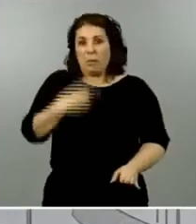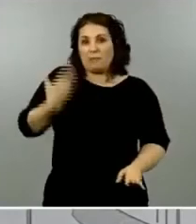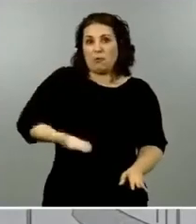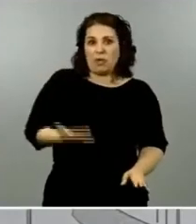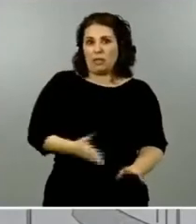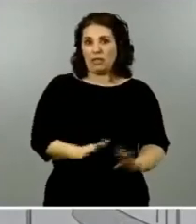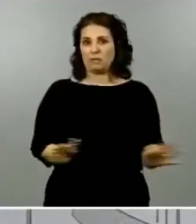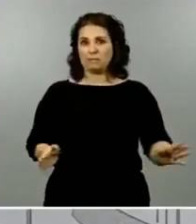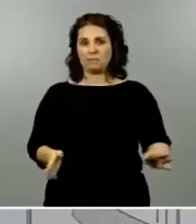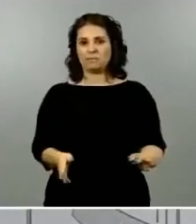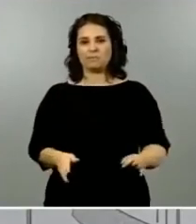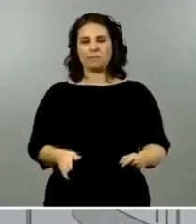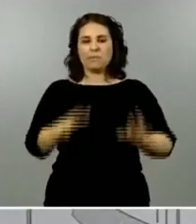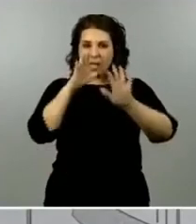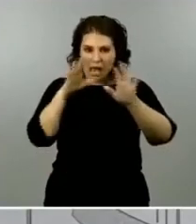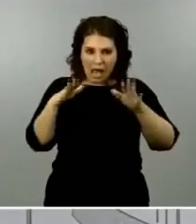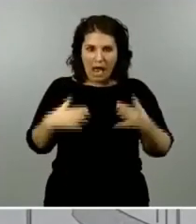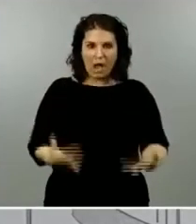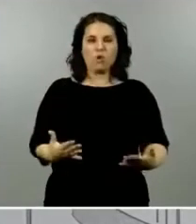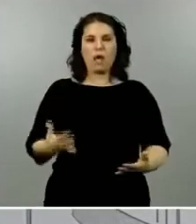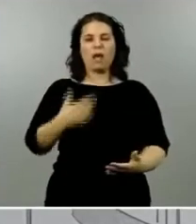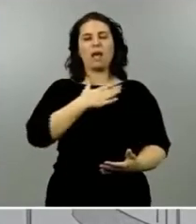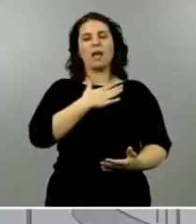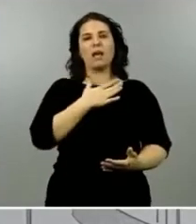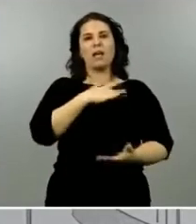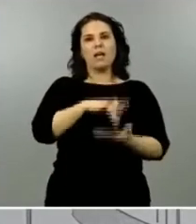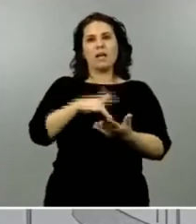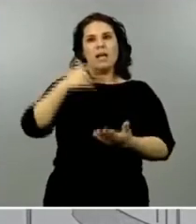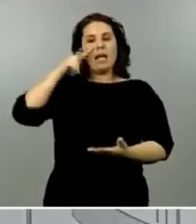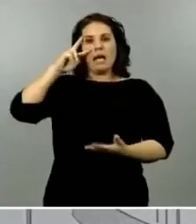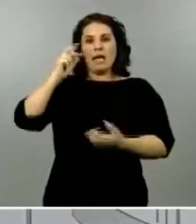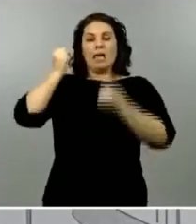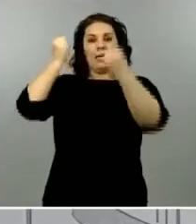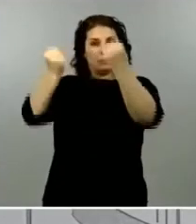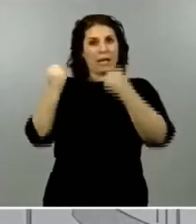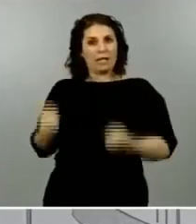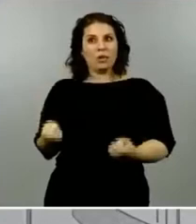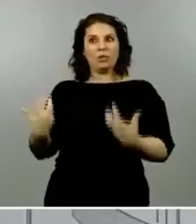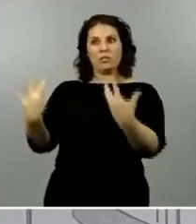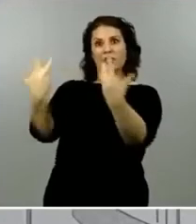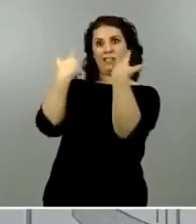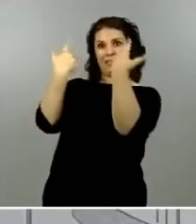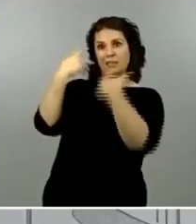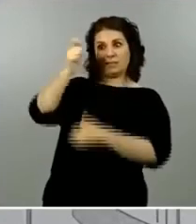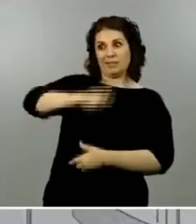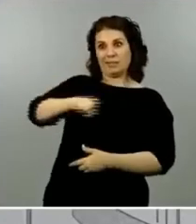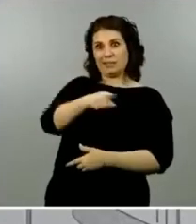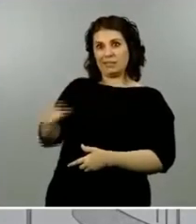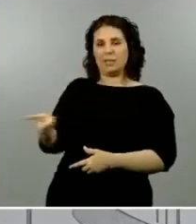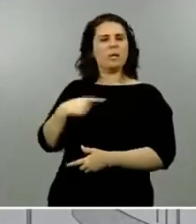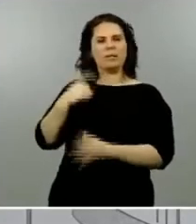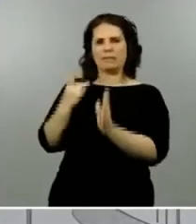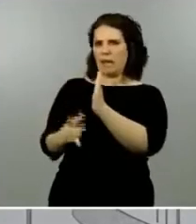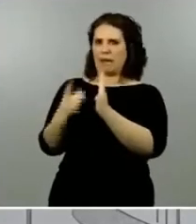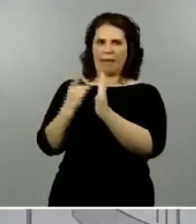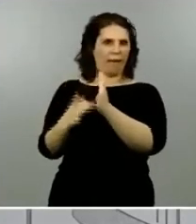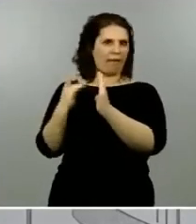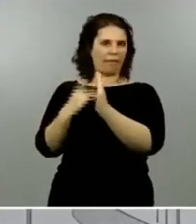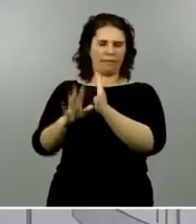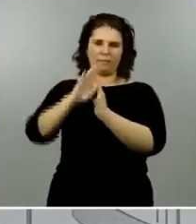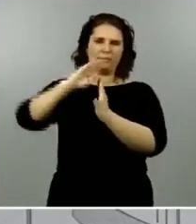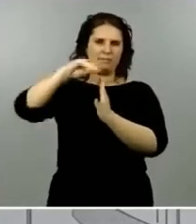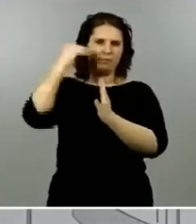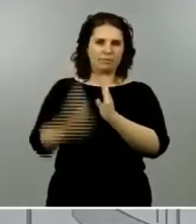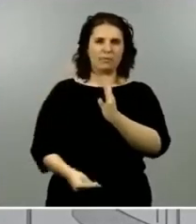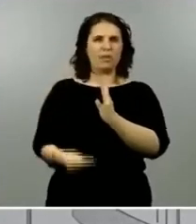ahora mismo siendo asesorados por expertos de una extraordinaria calidad tanto desde el punto de vista científico como también desde el